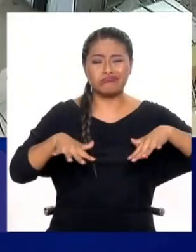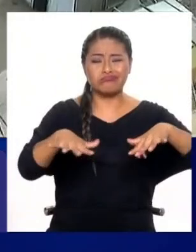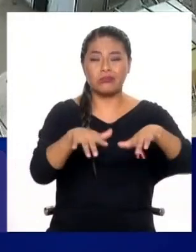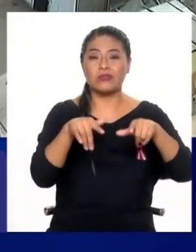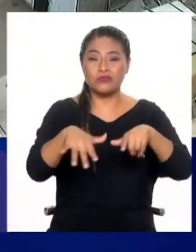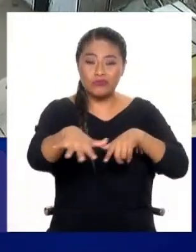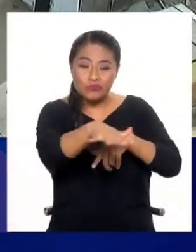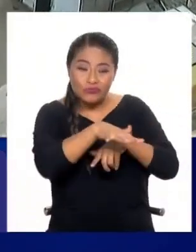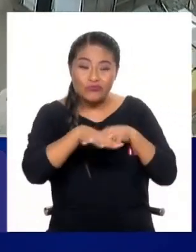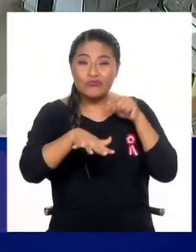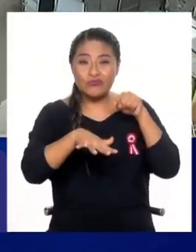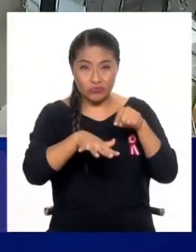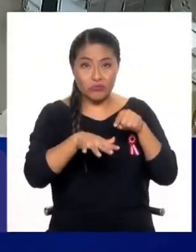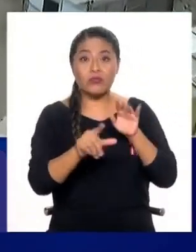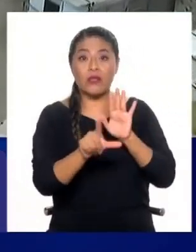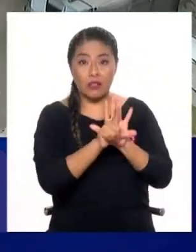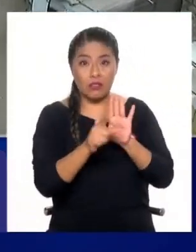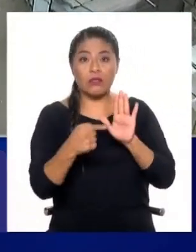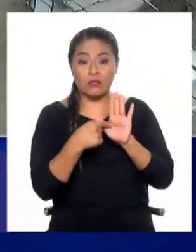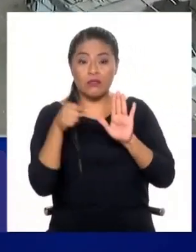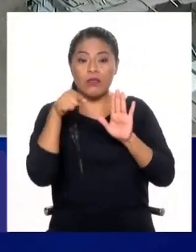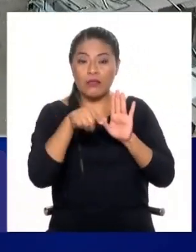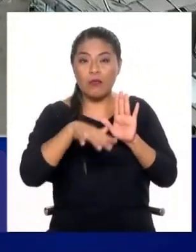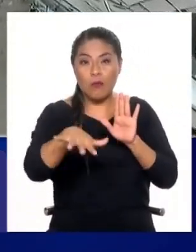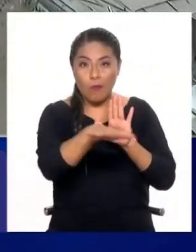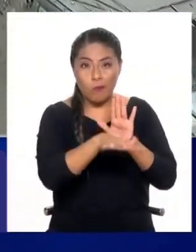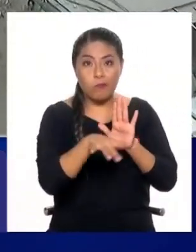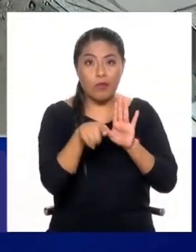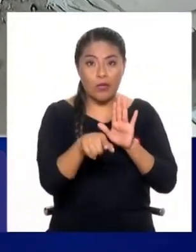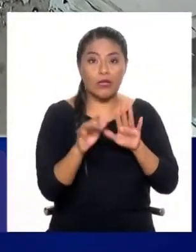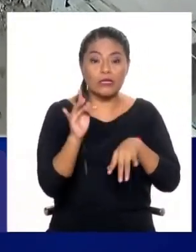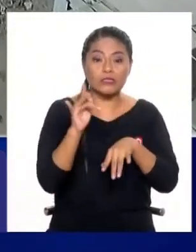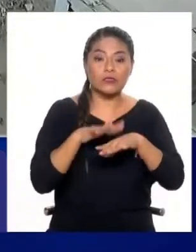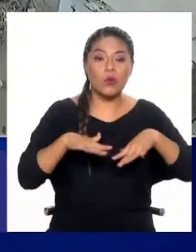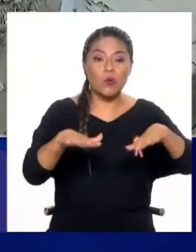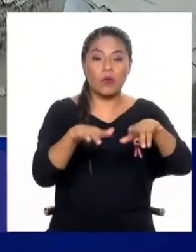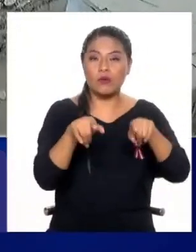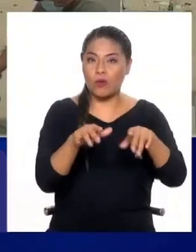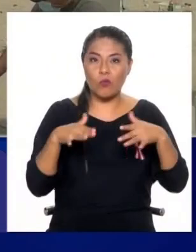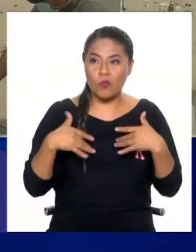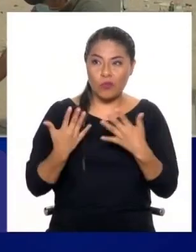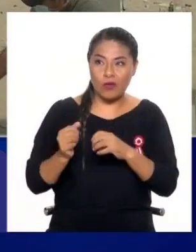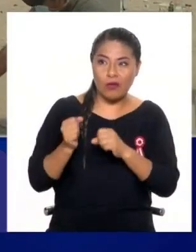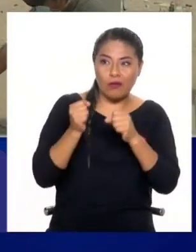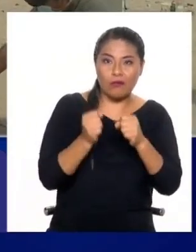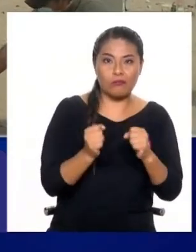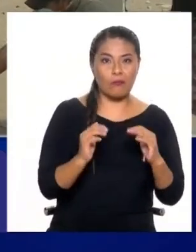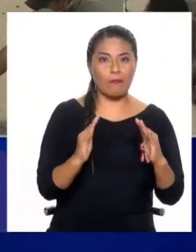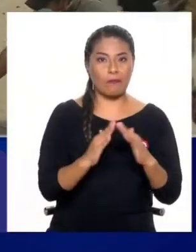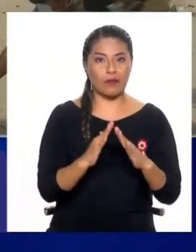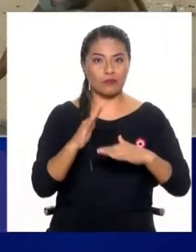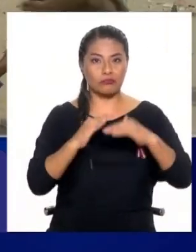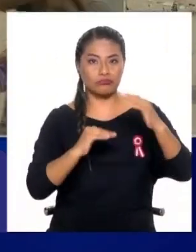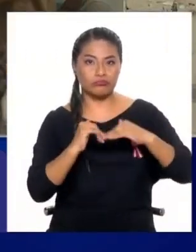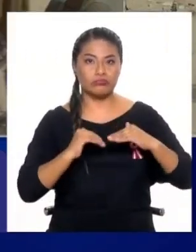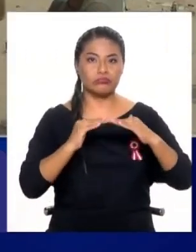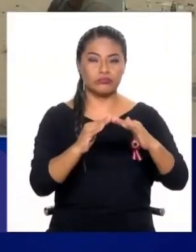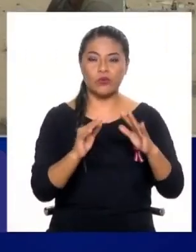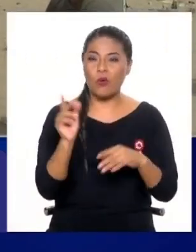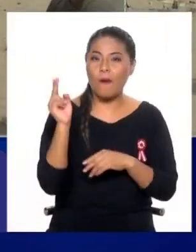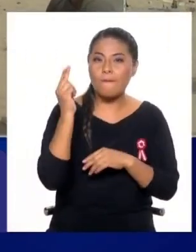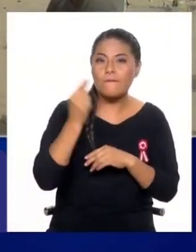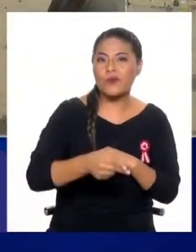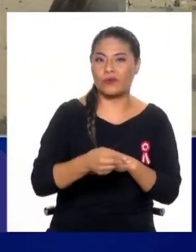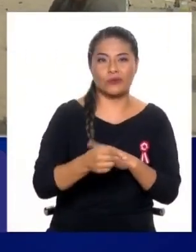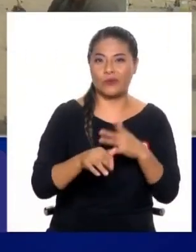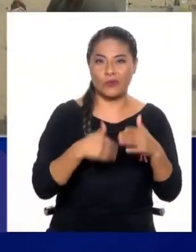Ese suelo, hay una ley además, que clarísimamente dice que es suelo que no se... zonas de alto riesgo, no es mitigable, no se pueden urbanizar y deben ser